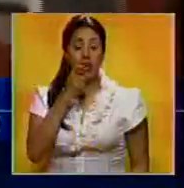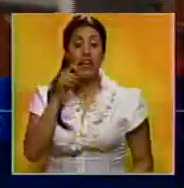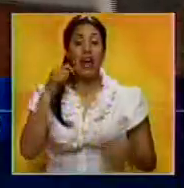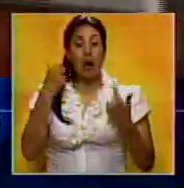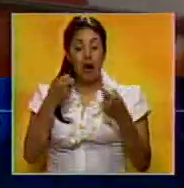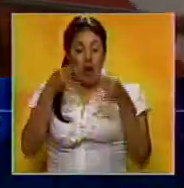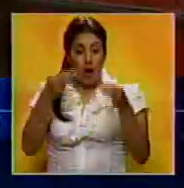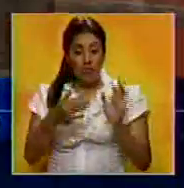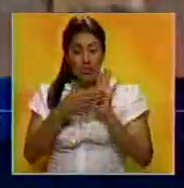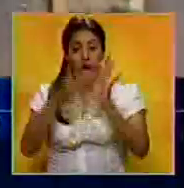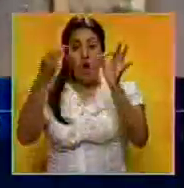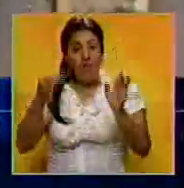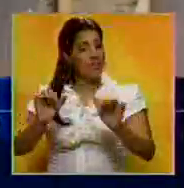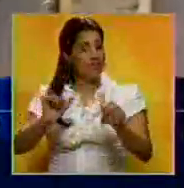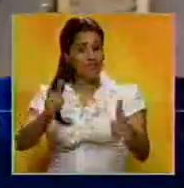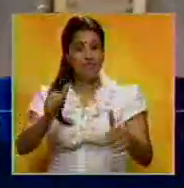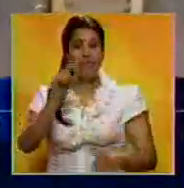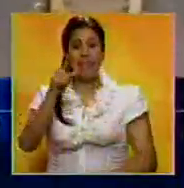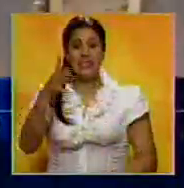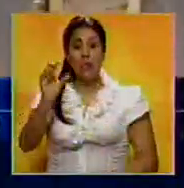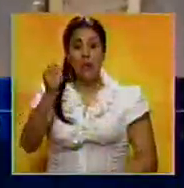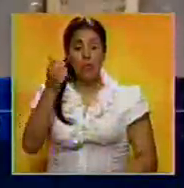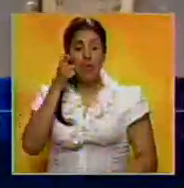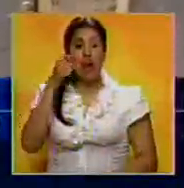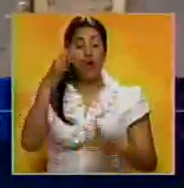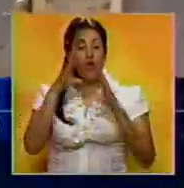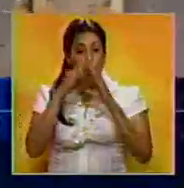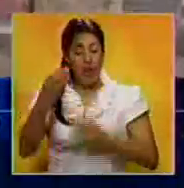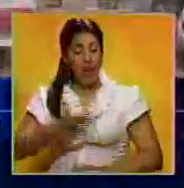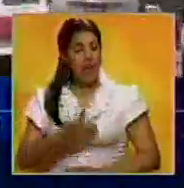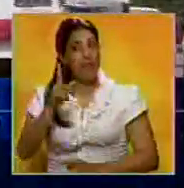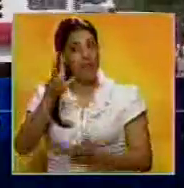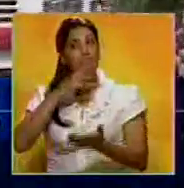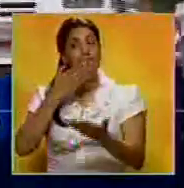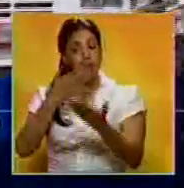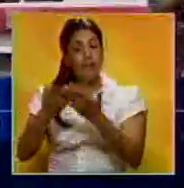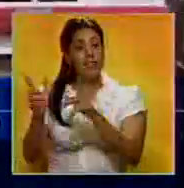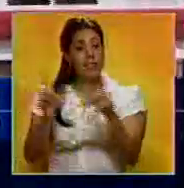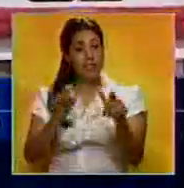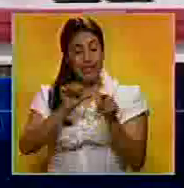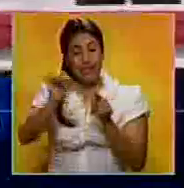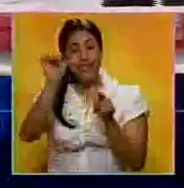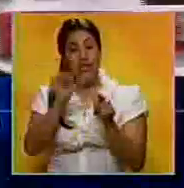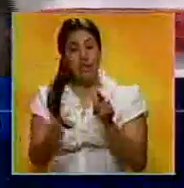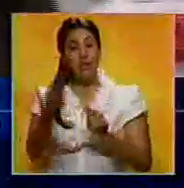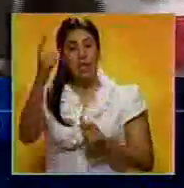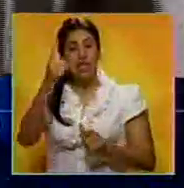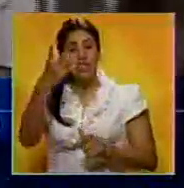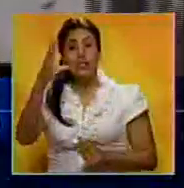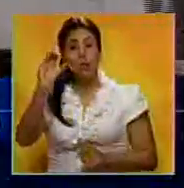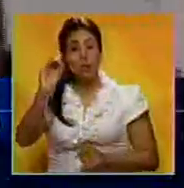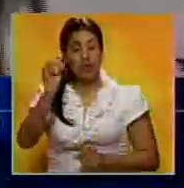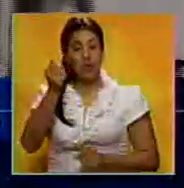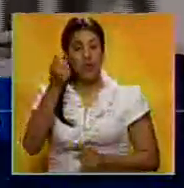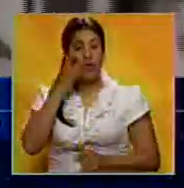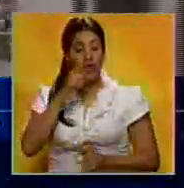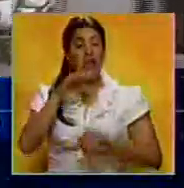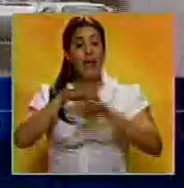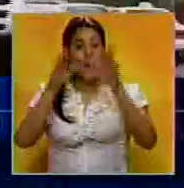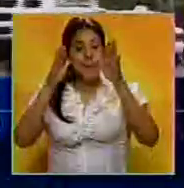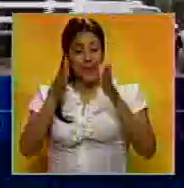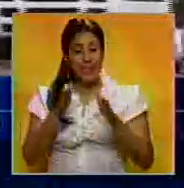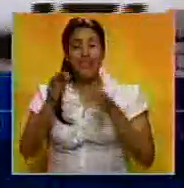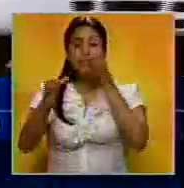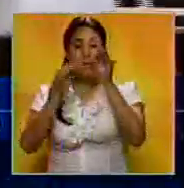tarifas serán publicadas hoy en Gaceta Oficial y por lo tanto todas las alcaldías deberán autorizarlo desde esta semana. Del mismo modo, el ministro